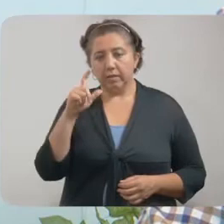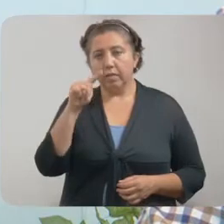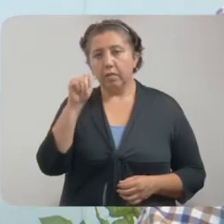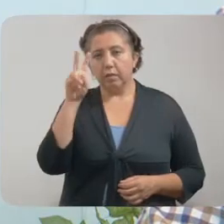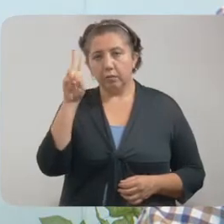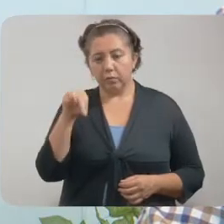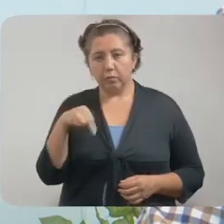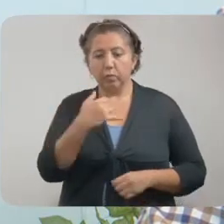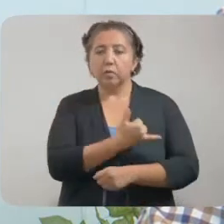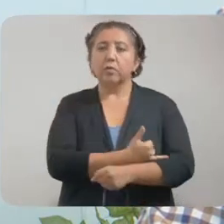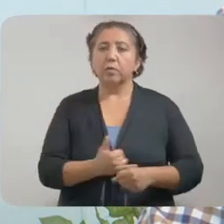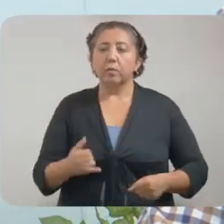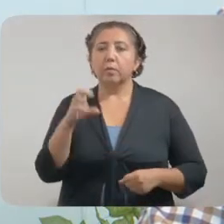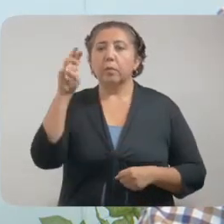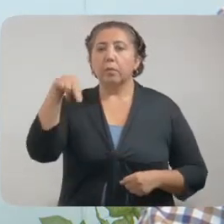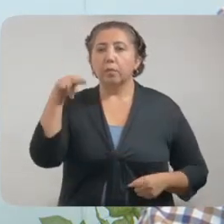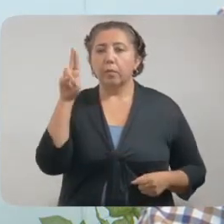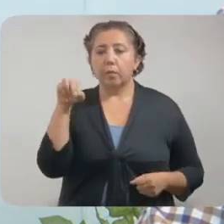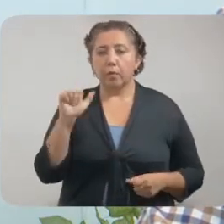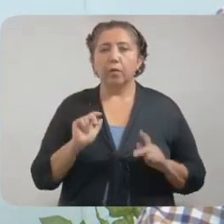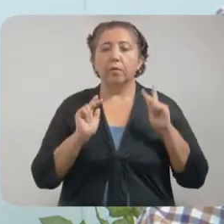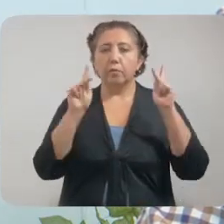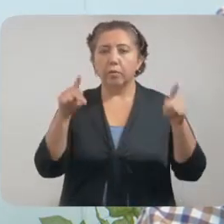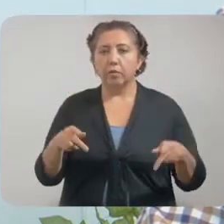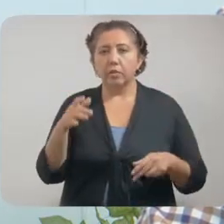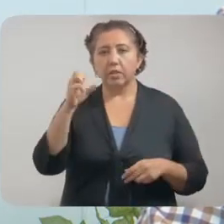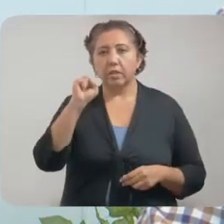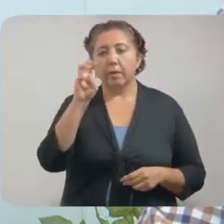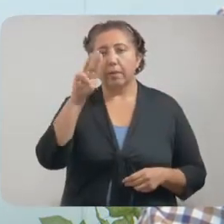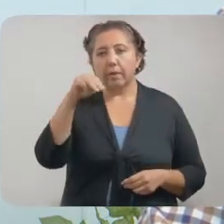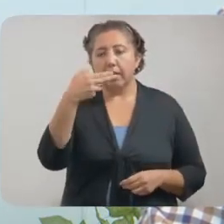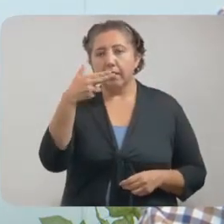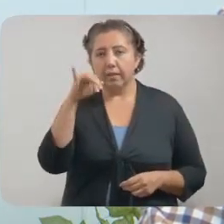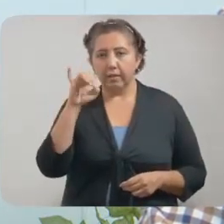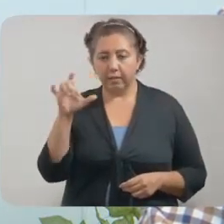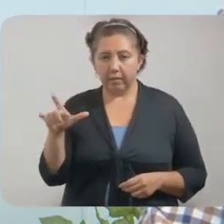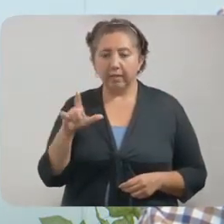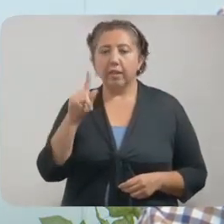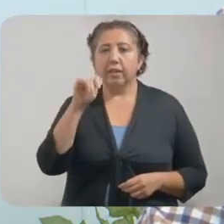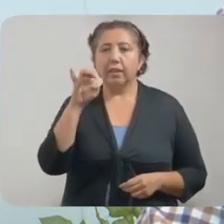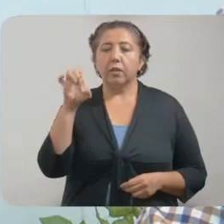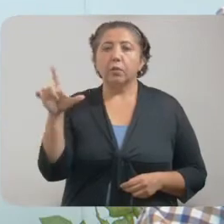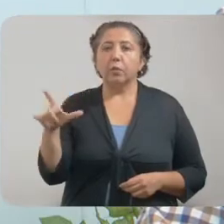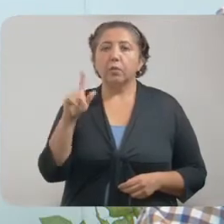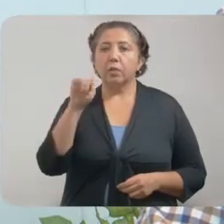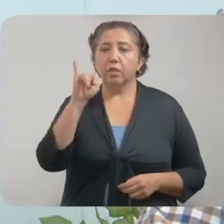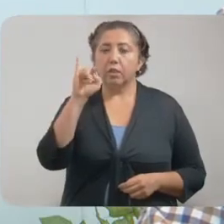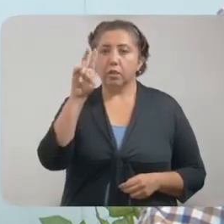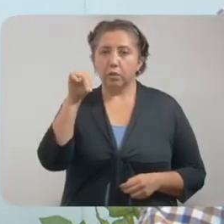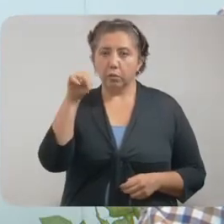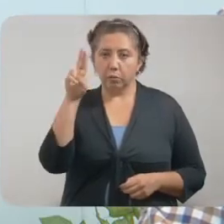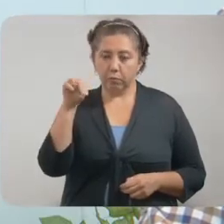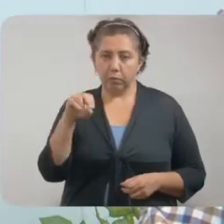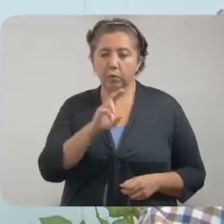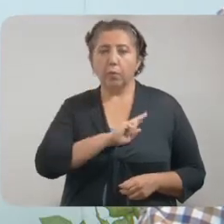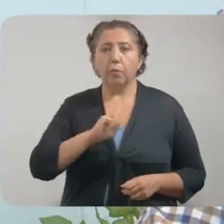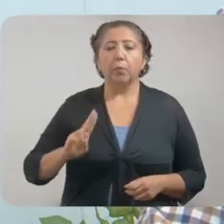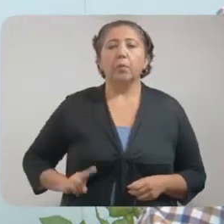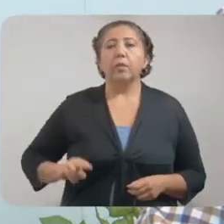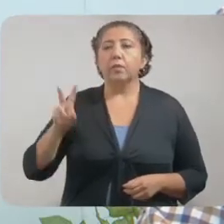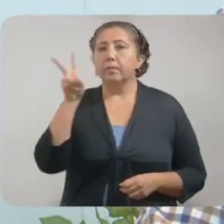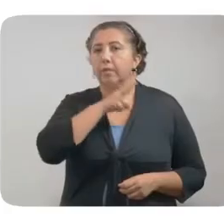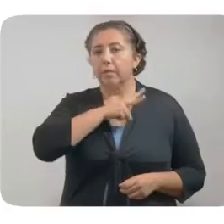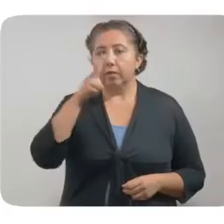Celestún, Isamal, Muna, Progreso, Samajil, Tagmec, Tikul, Tinum, Tisimín, Humán y